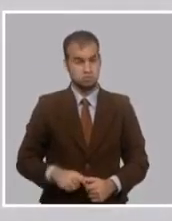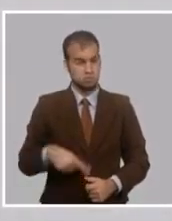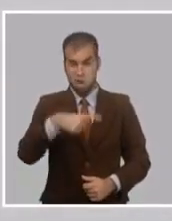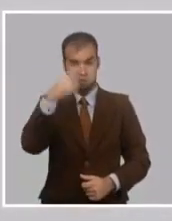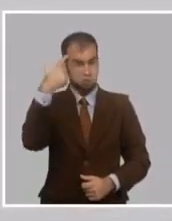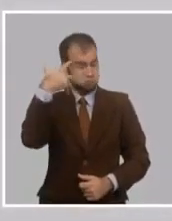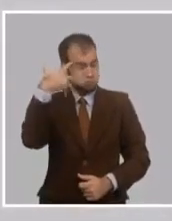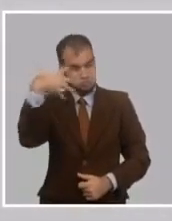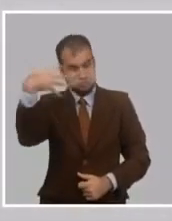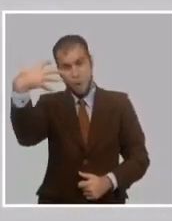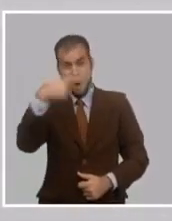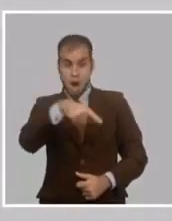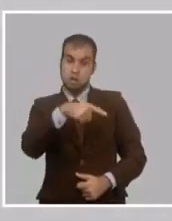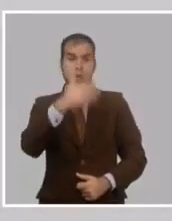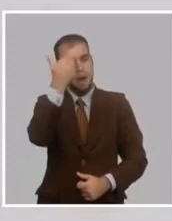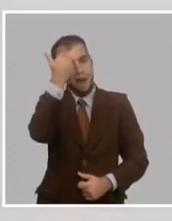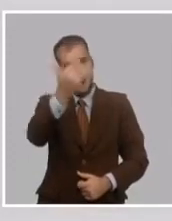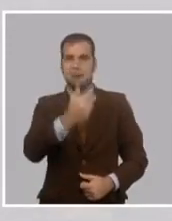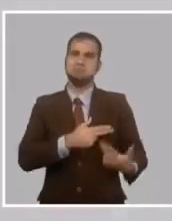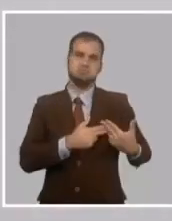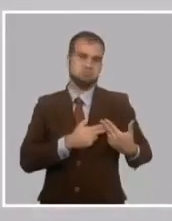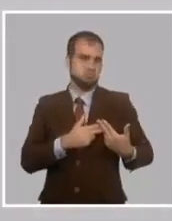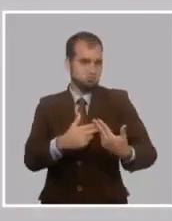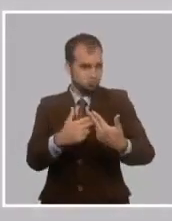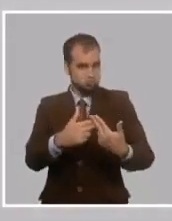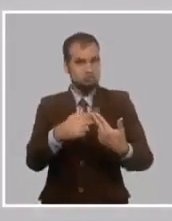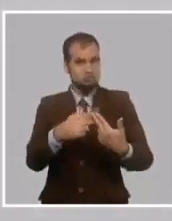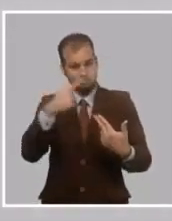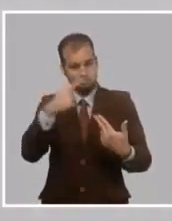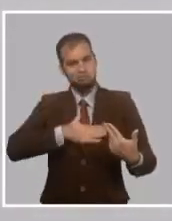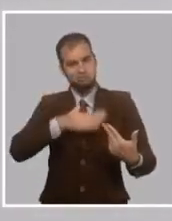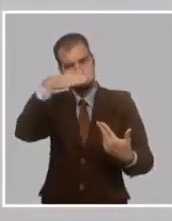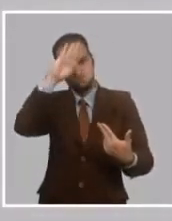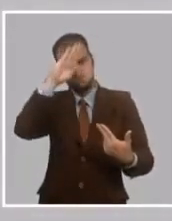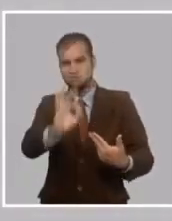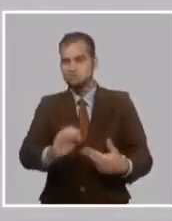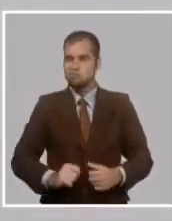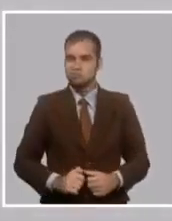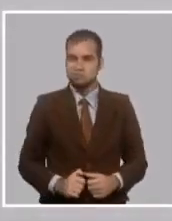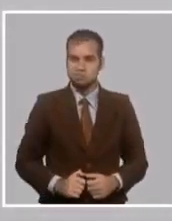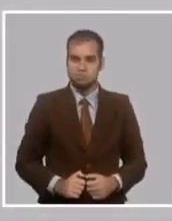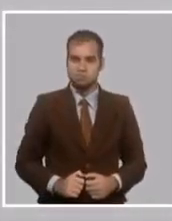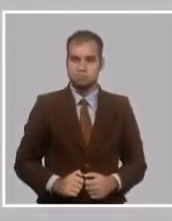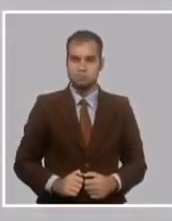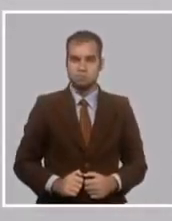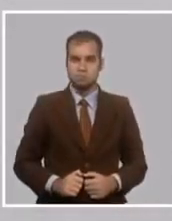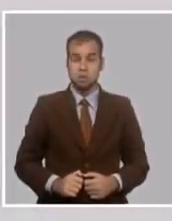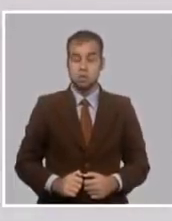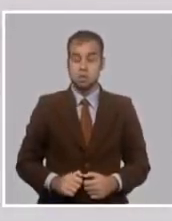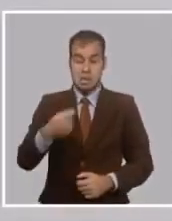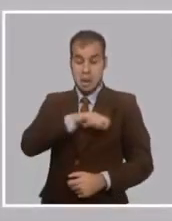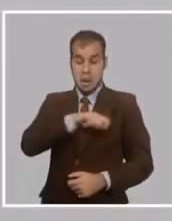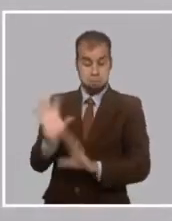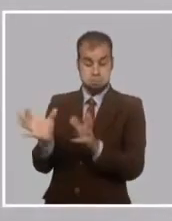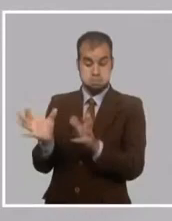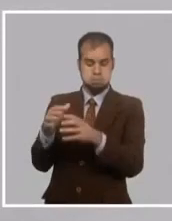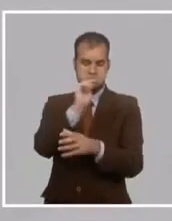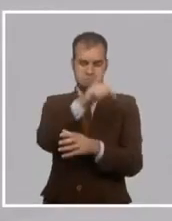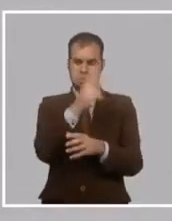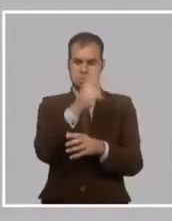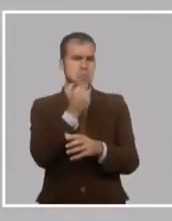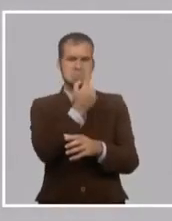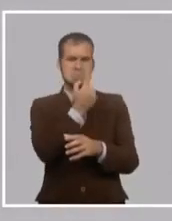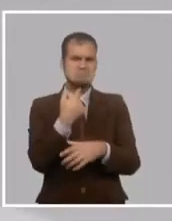que para nosotros es un orgullo de que sea un héroe nacional, pero que desborda a una nación tranquilamente. Y frente a la República Española, ante la Revolución Cubana, Martí dice, en Cuba